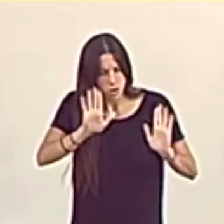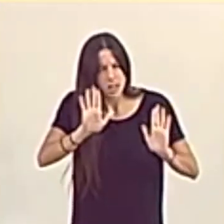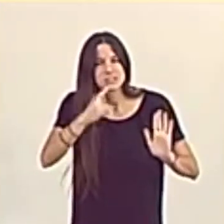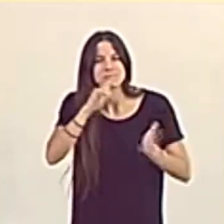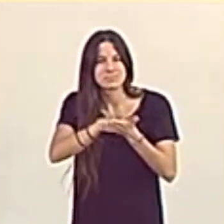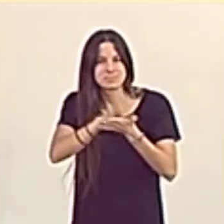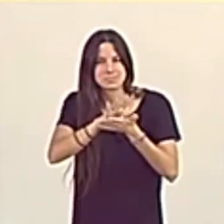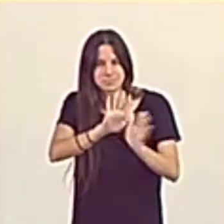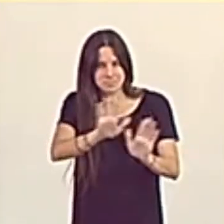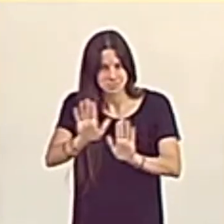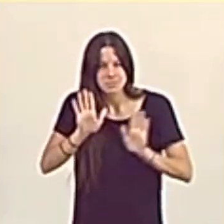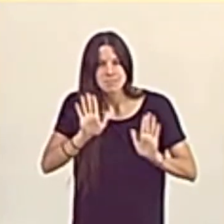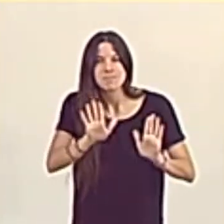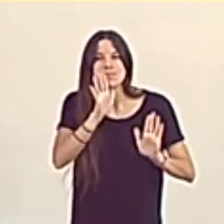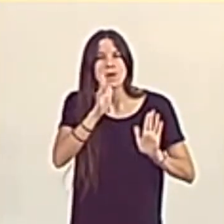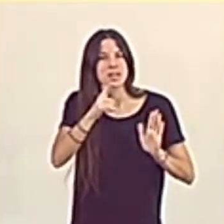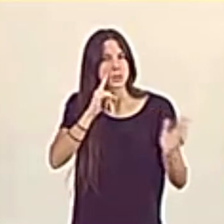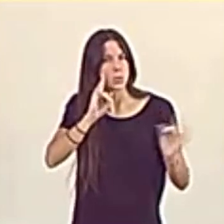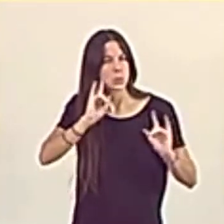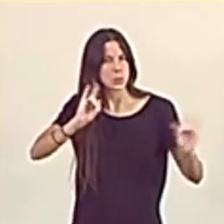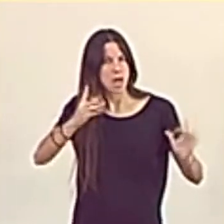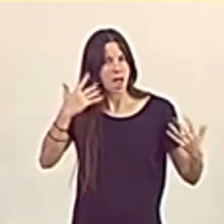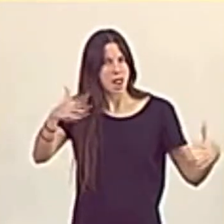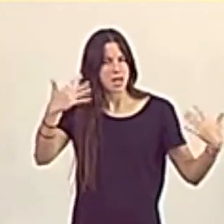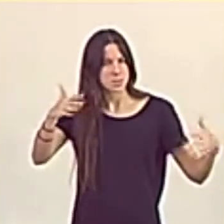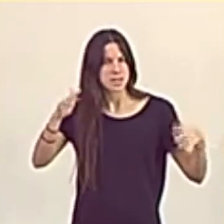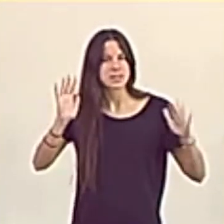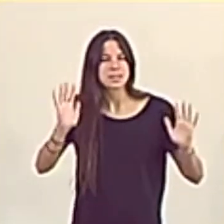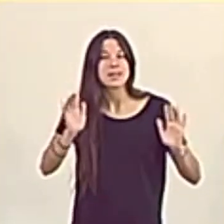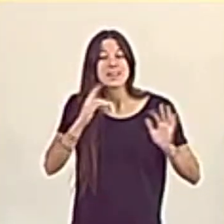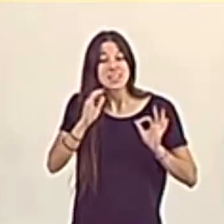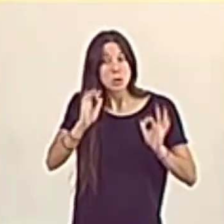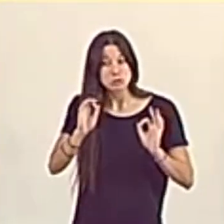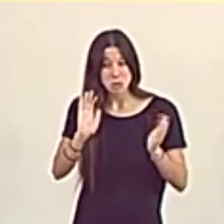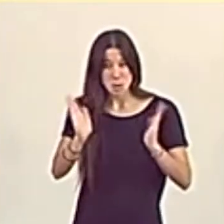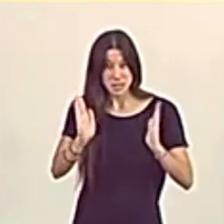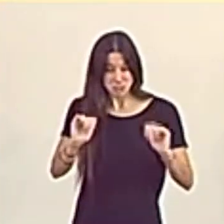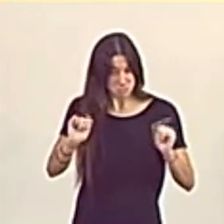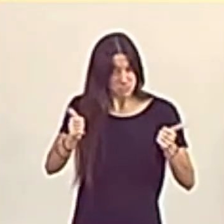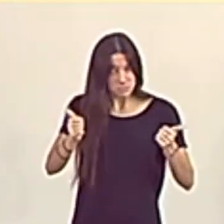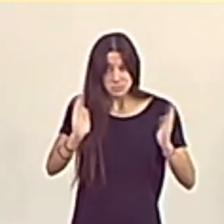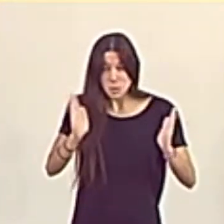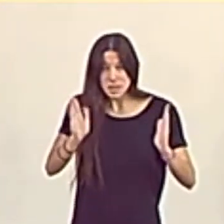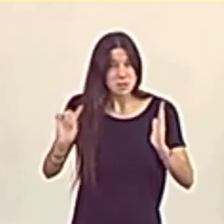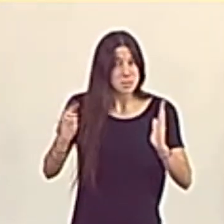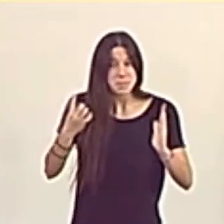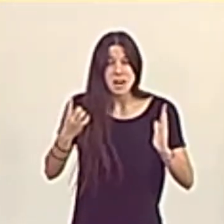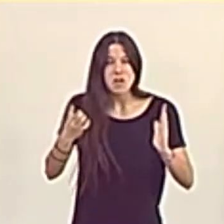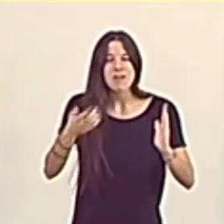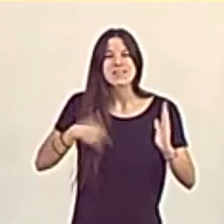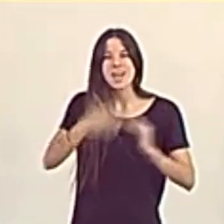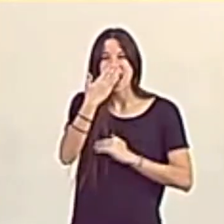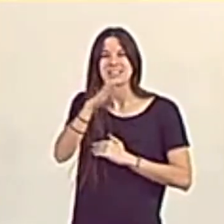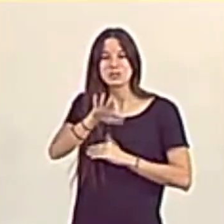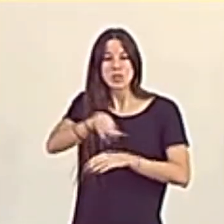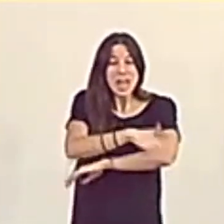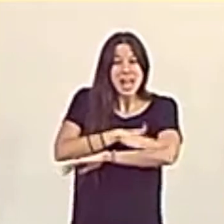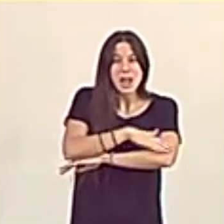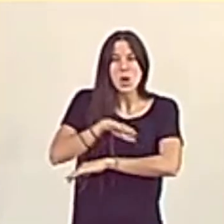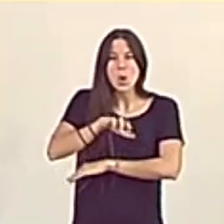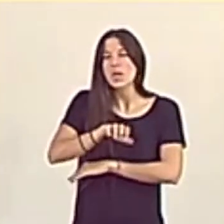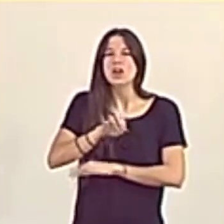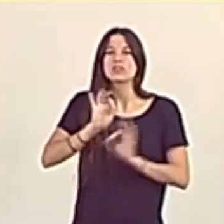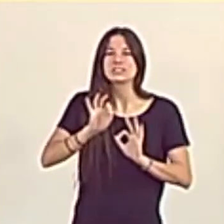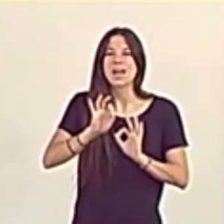resulta alarmante que desde el primer momento la actitud de este Gobierno haya sido la de